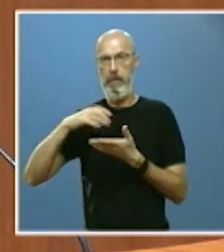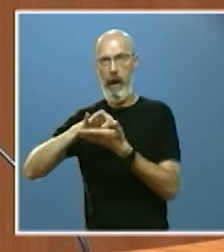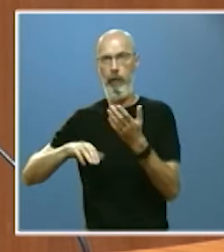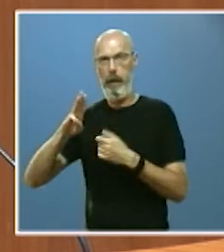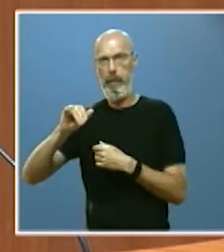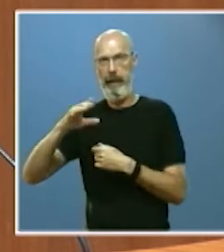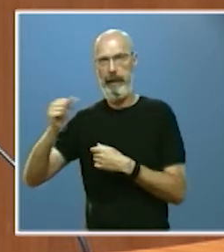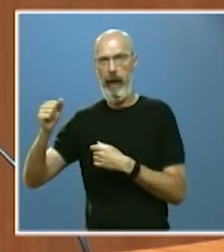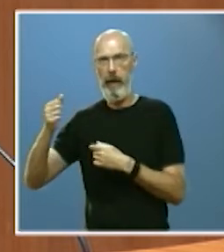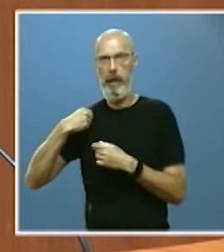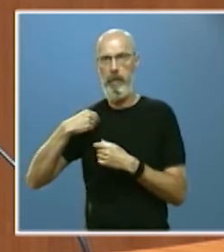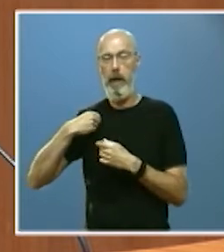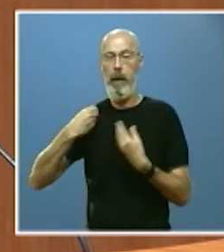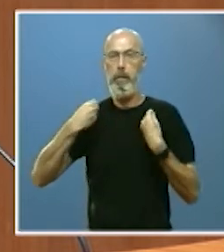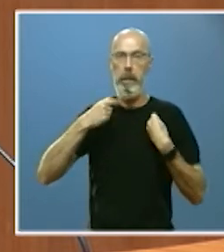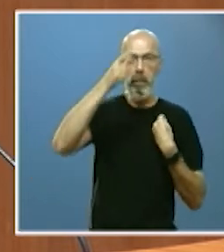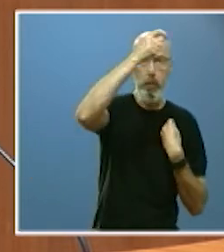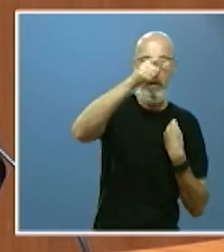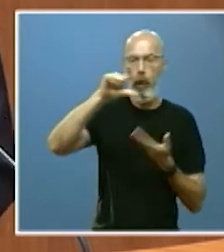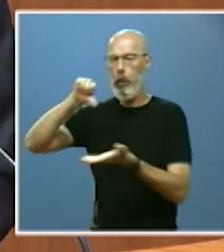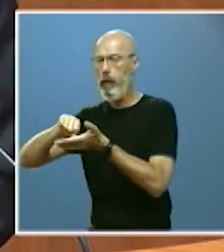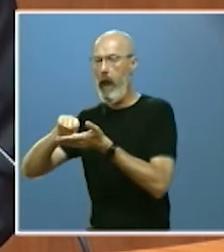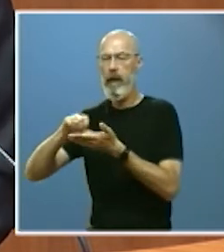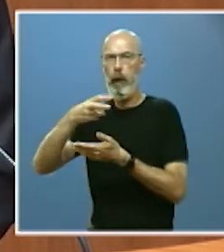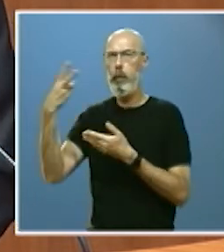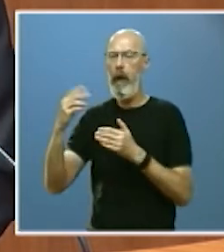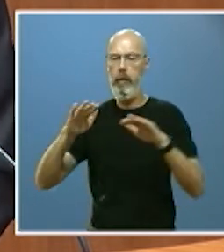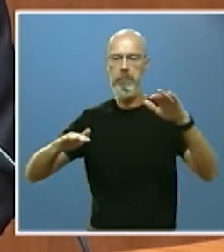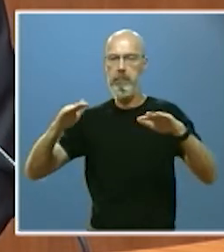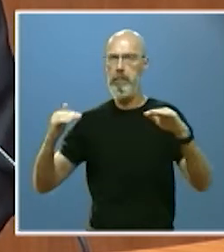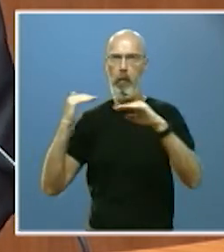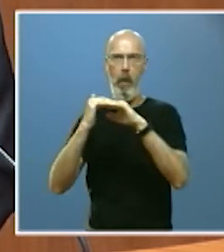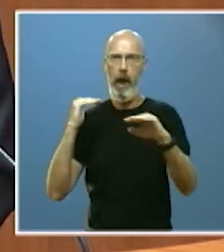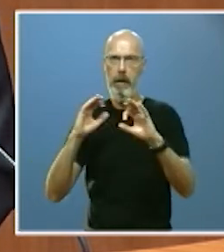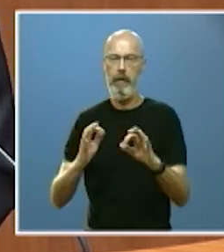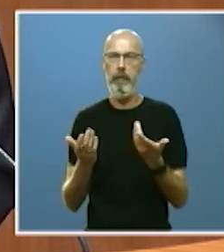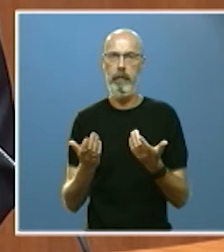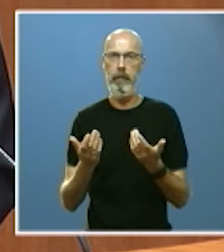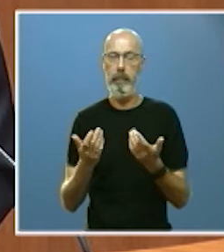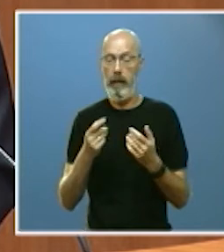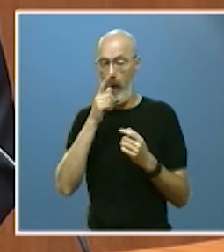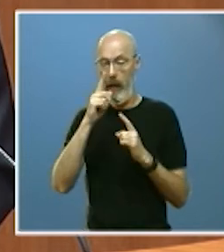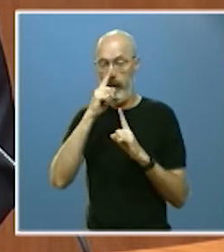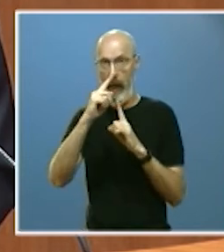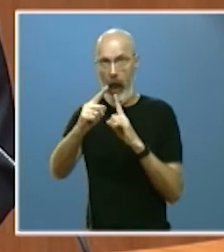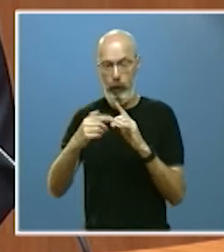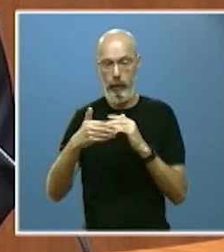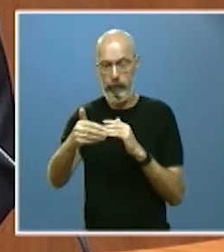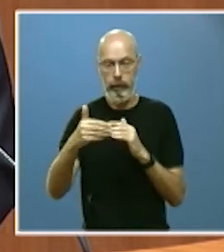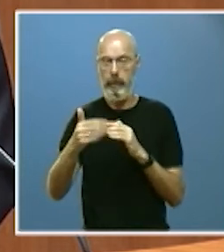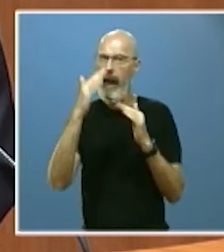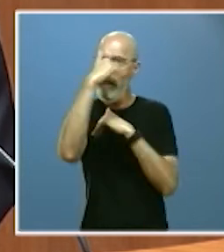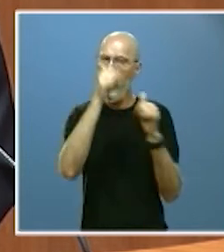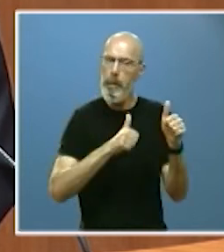entre los alumnos del medio rural y urbano en este tramo final de la legislatura vamos a reforzar esa atención preferente